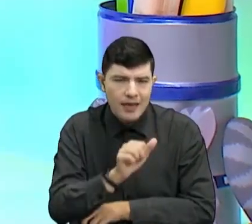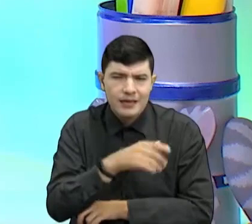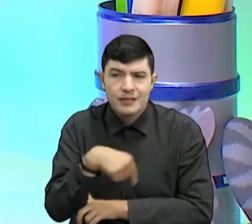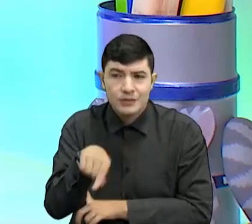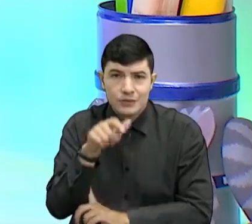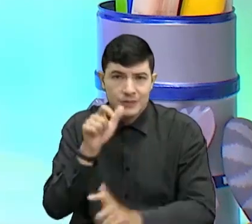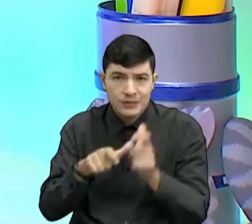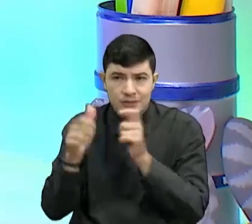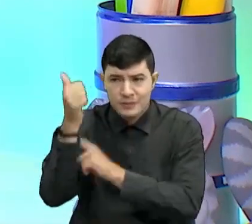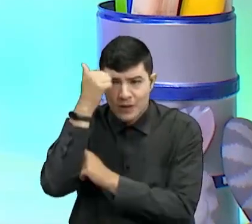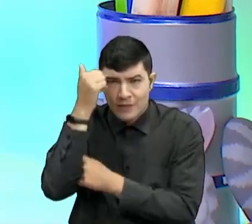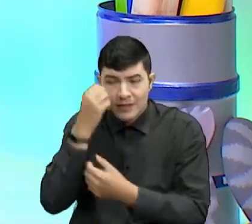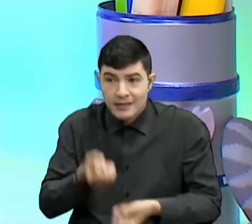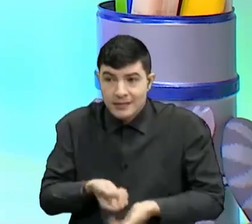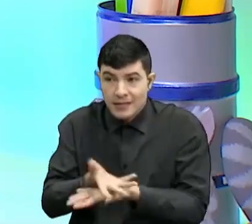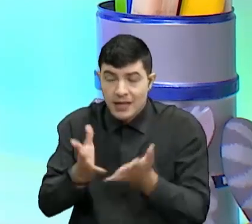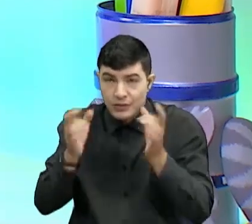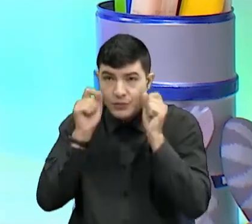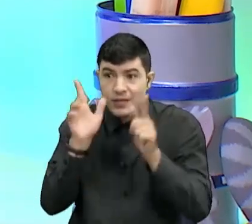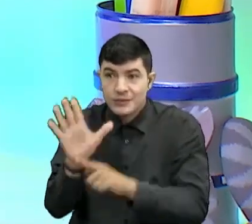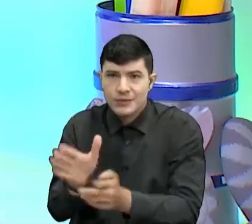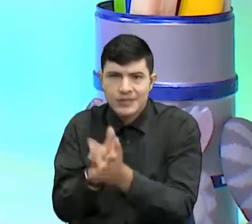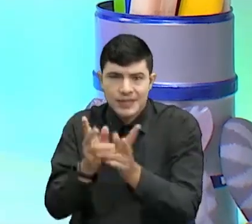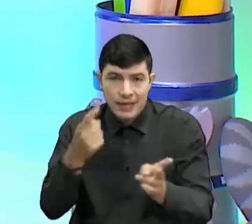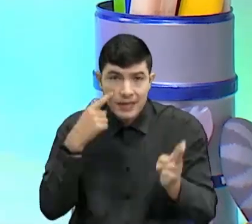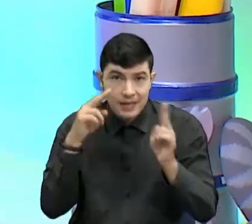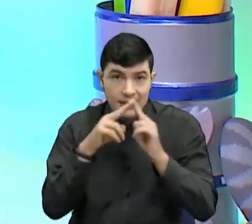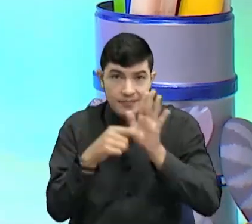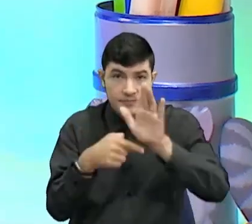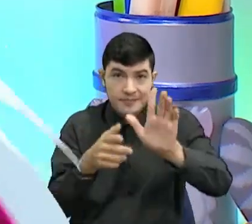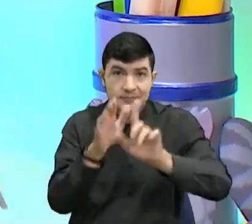este jardín le dieron a sus estudiantes. ¿Vamos a verlo? A ver, miramos.